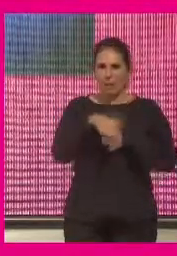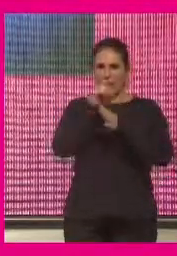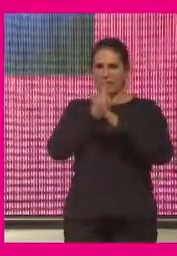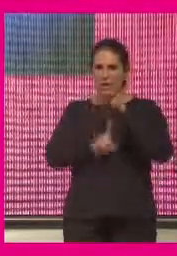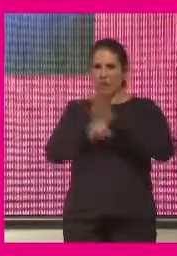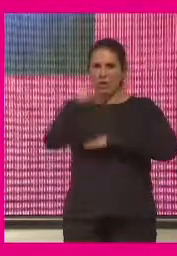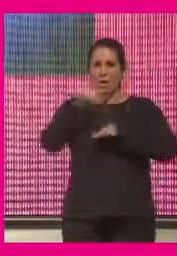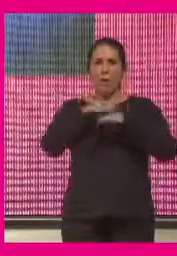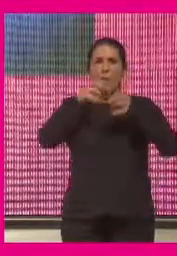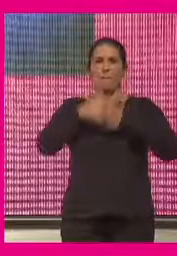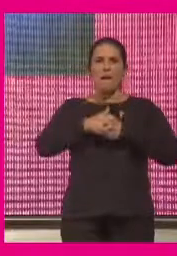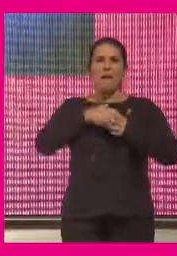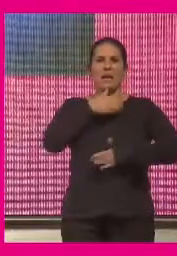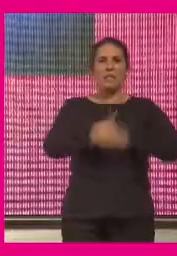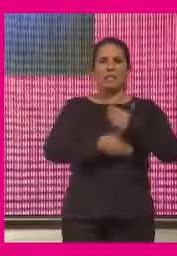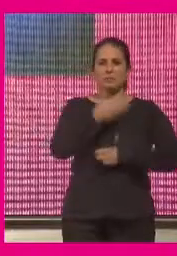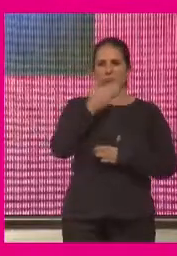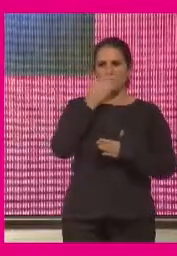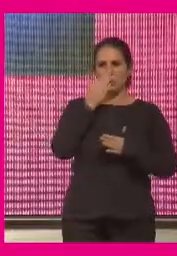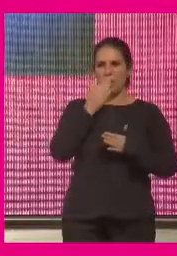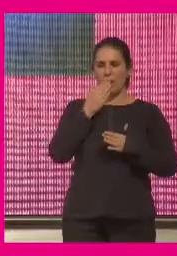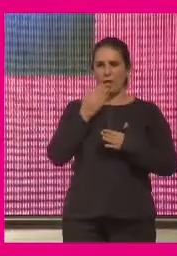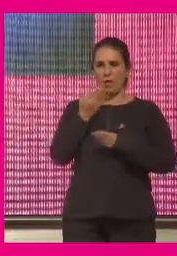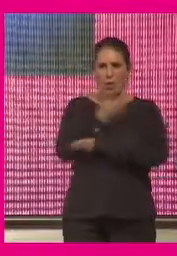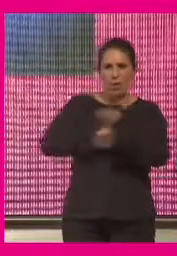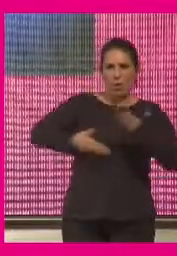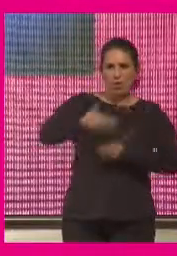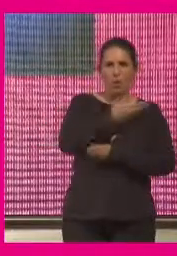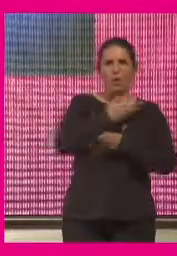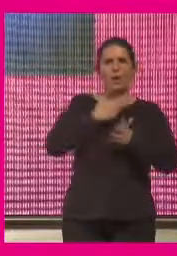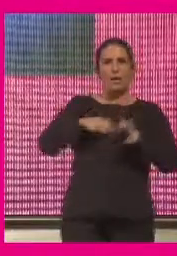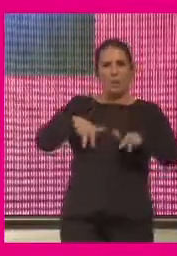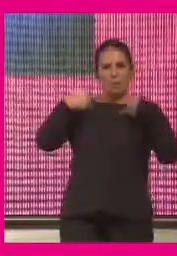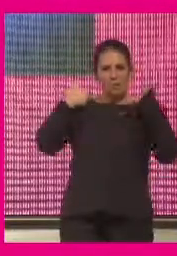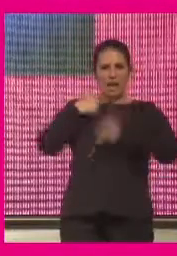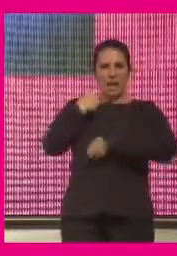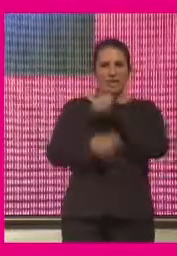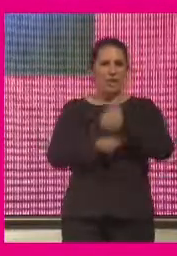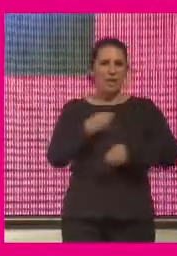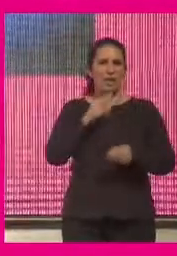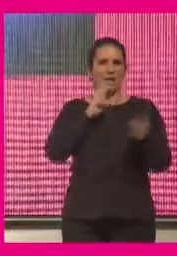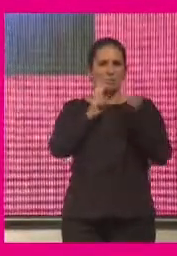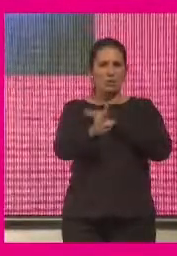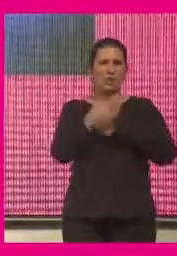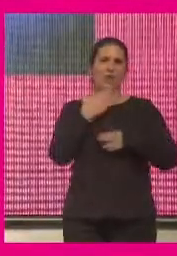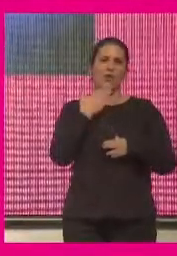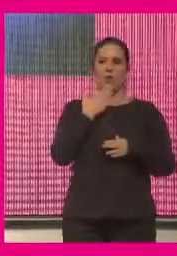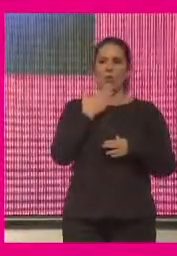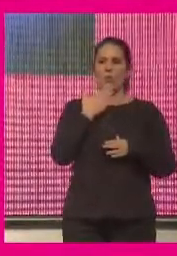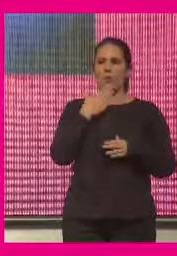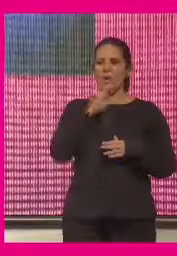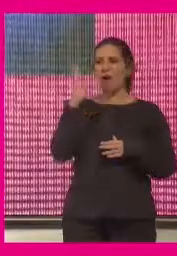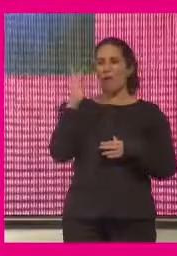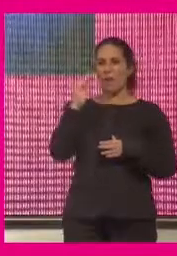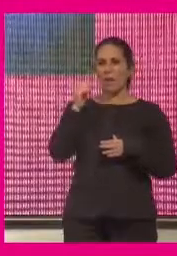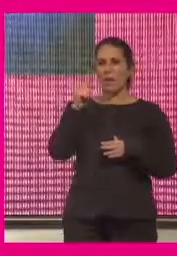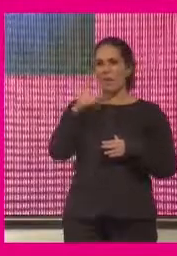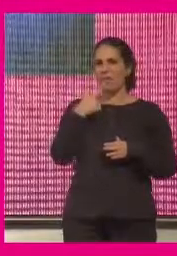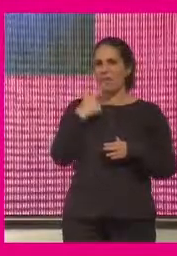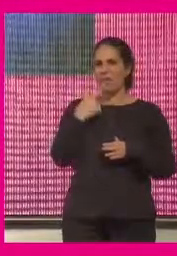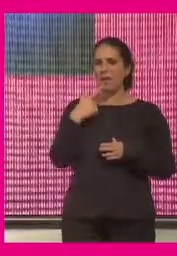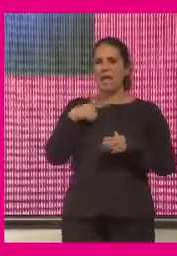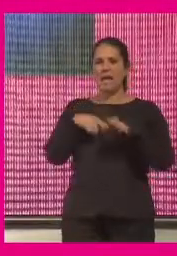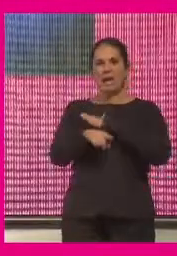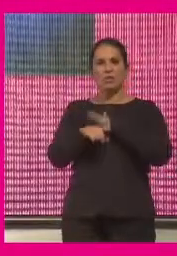mecanismos distribuidos de colaboración que nos permitan actuar como decía Daniel en la